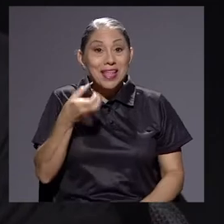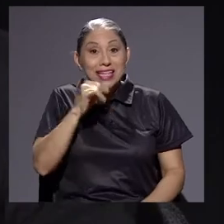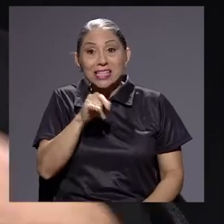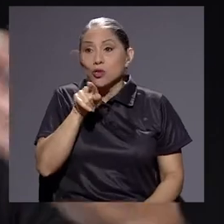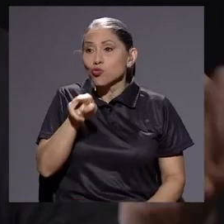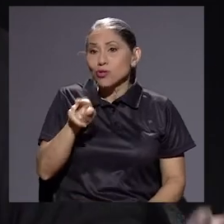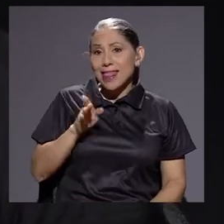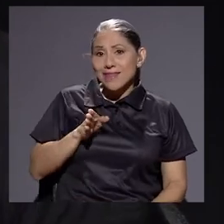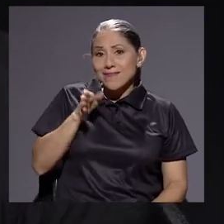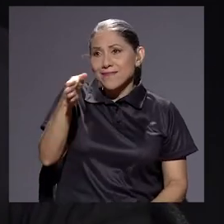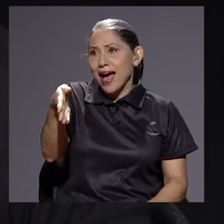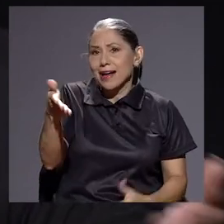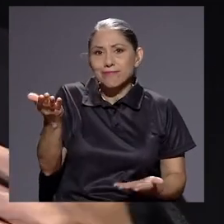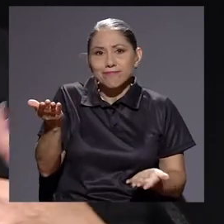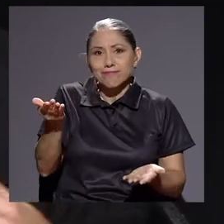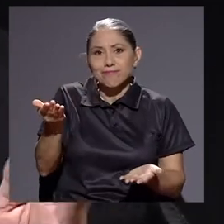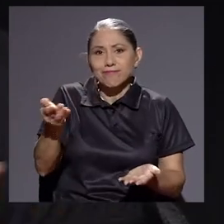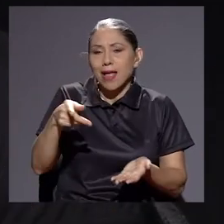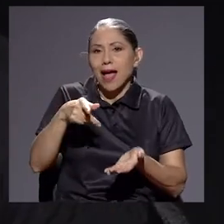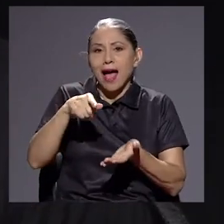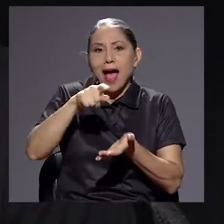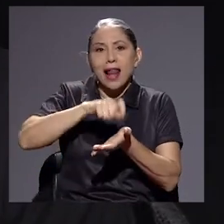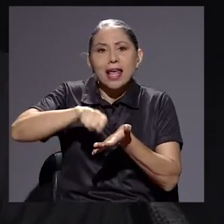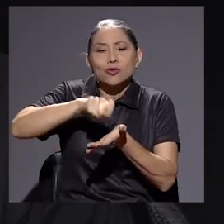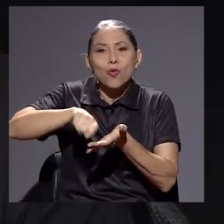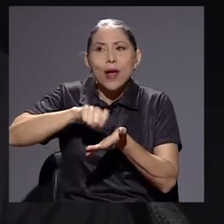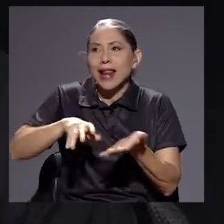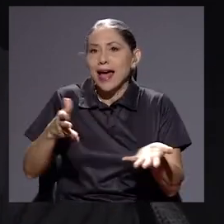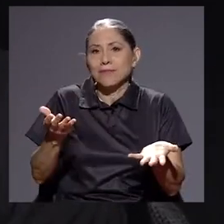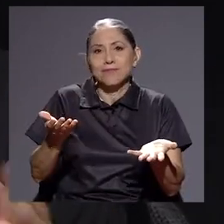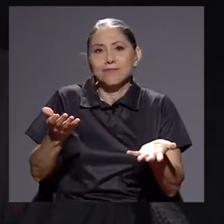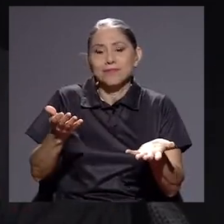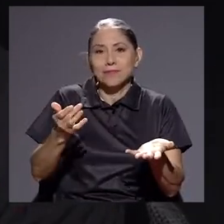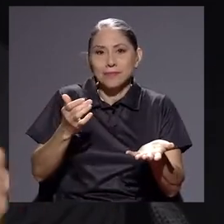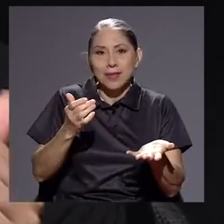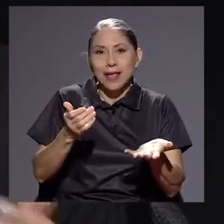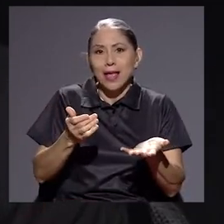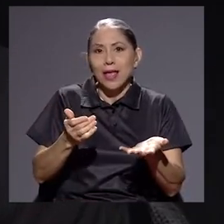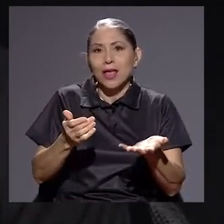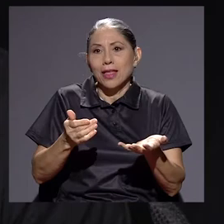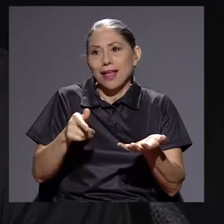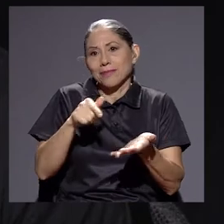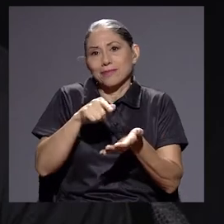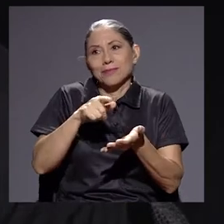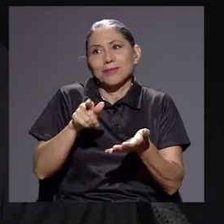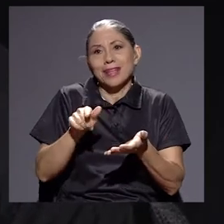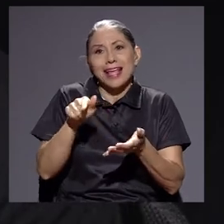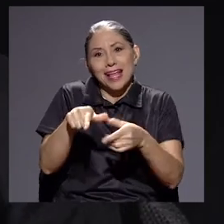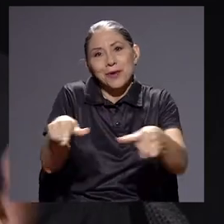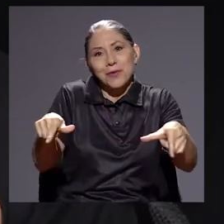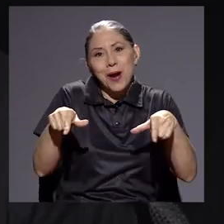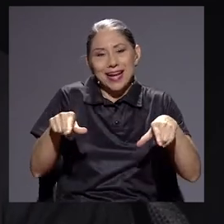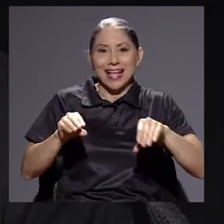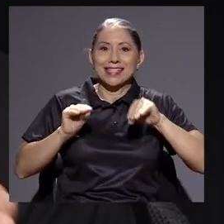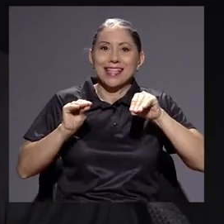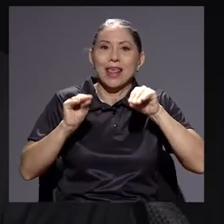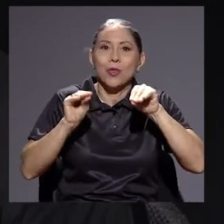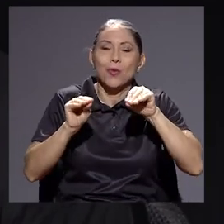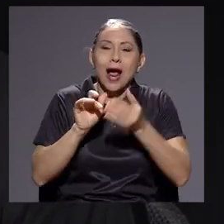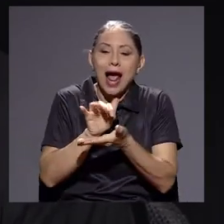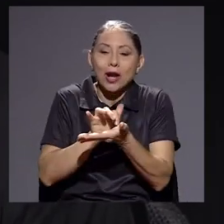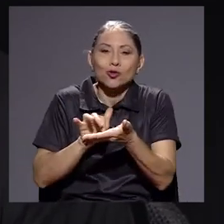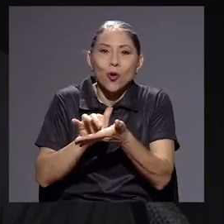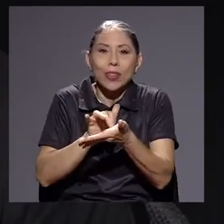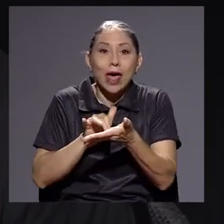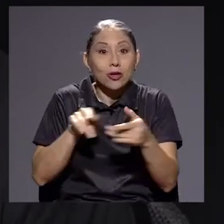a la escuela, digamos, a donde se educa a los contadores, bueno, inclusive abogados